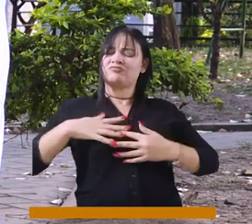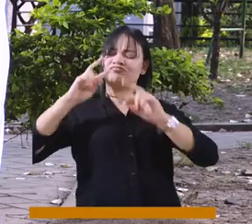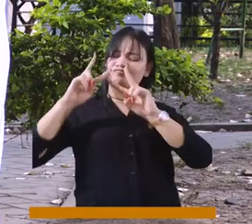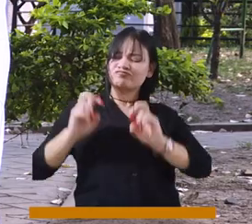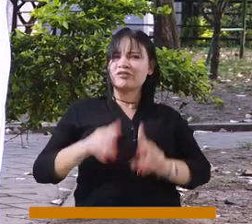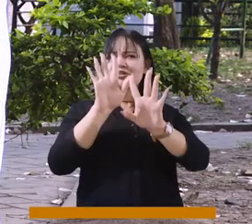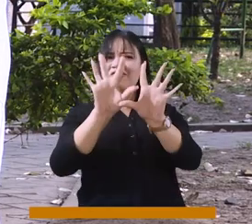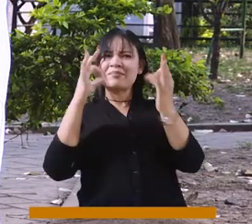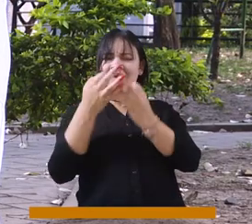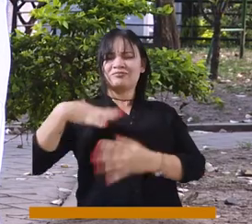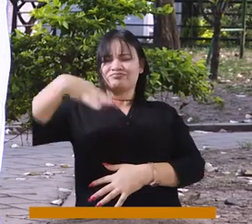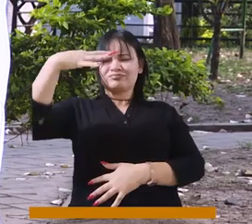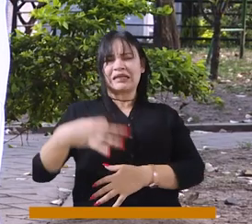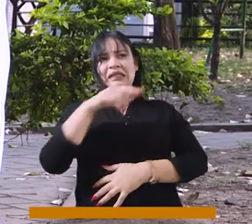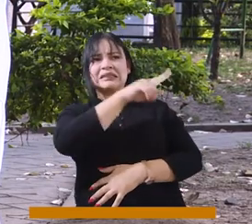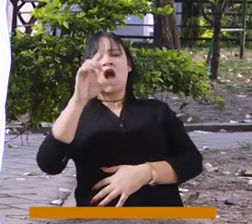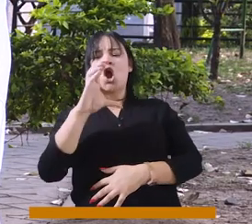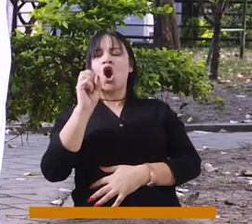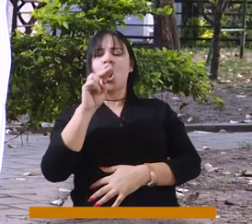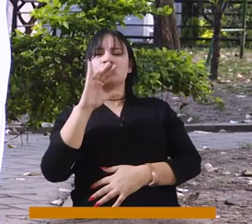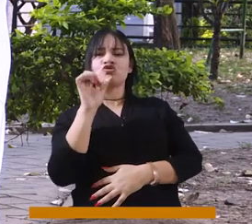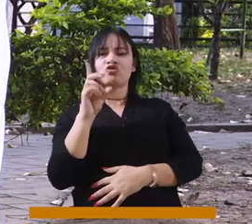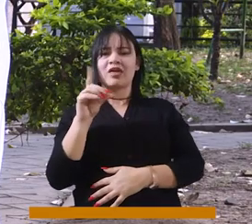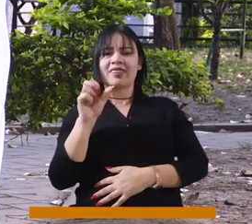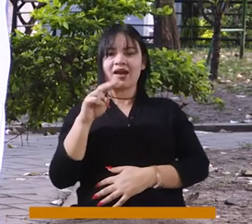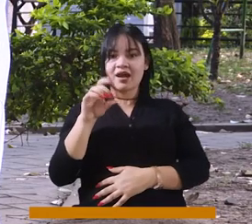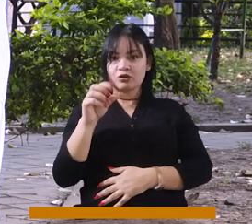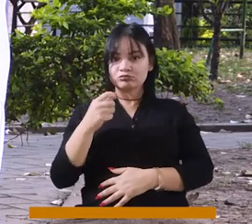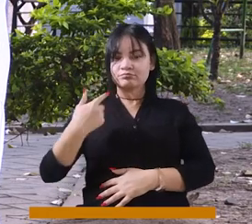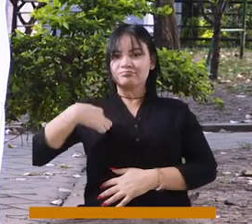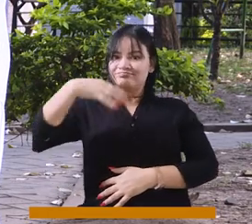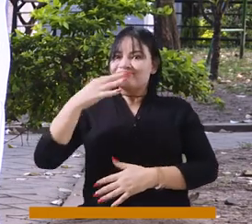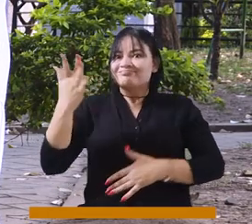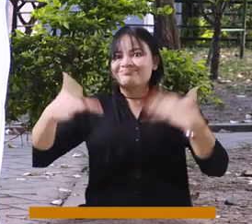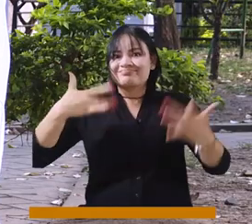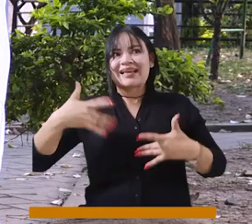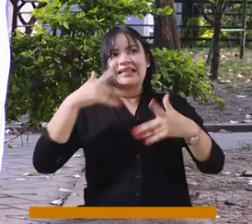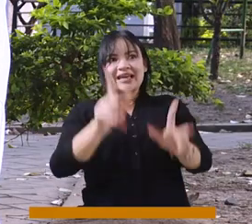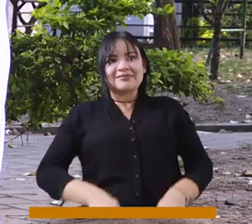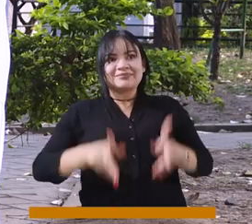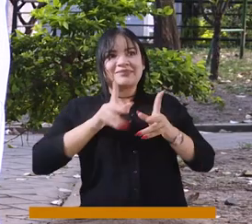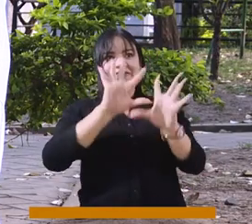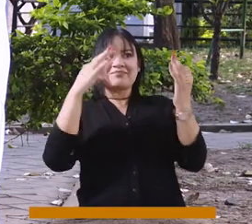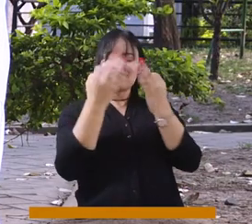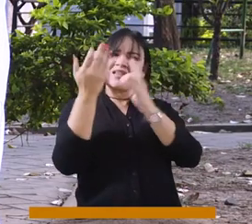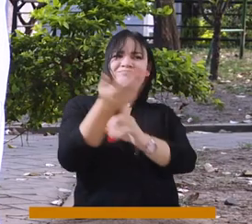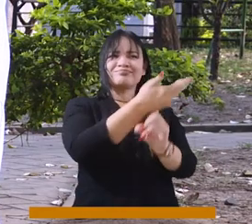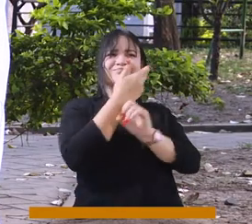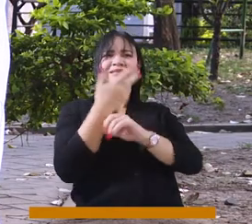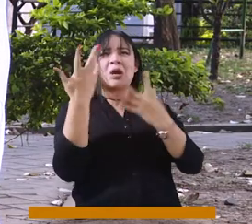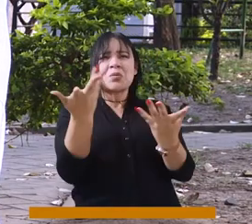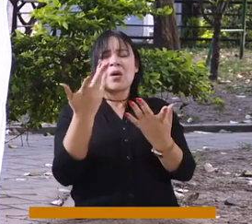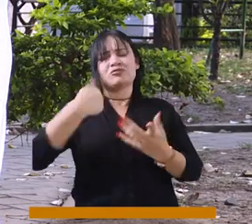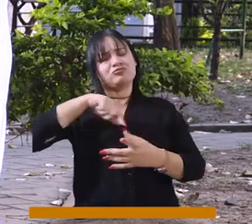dignidad de la vida humana. La familia